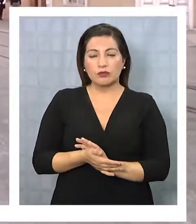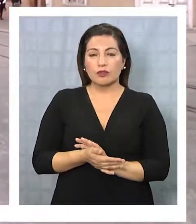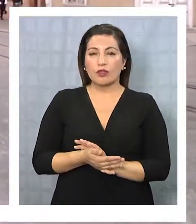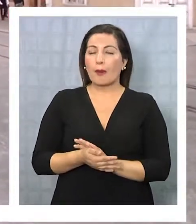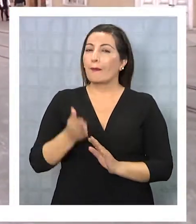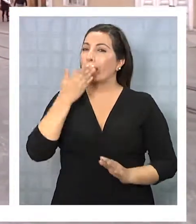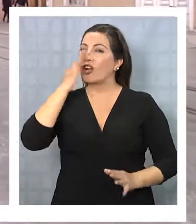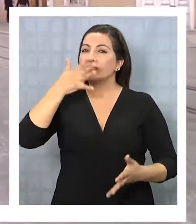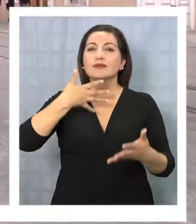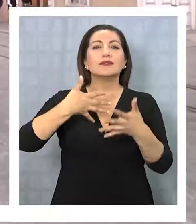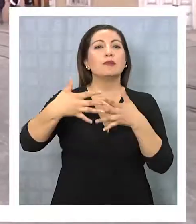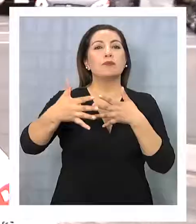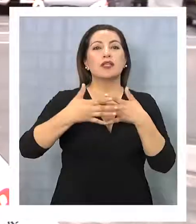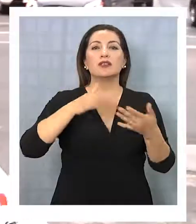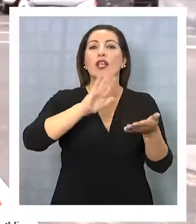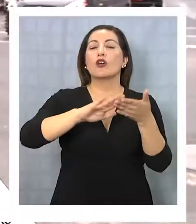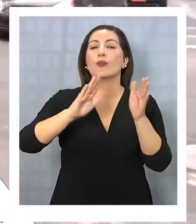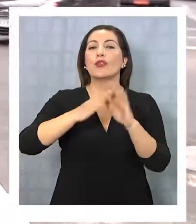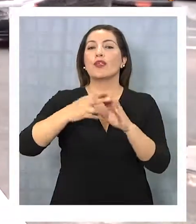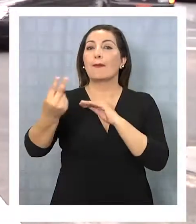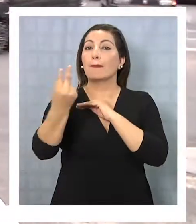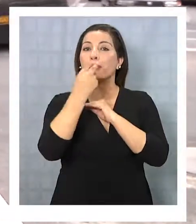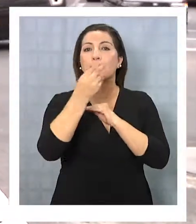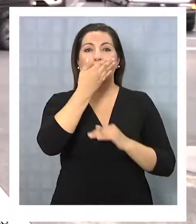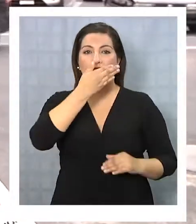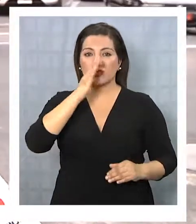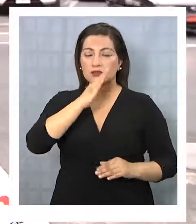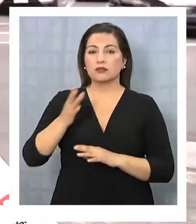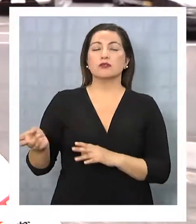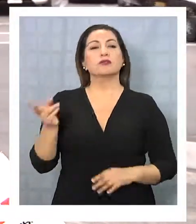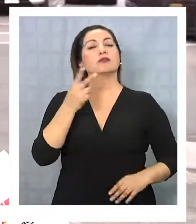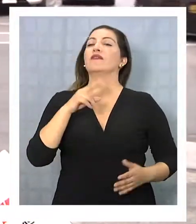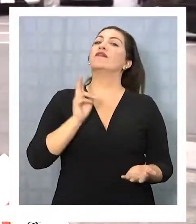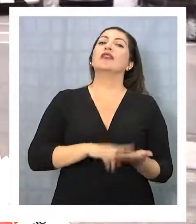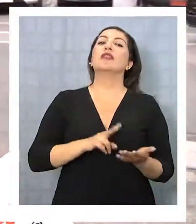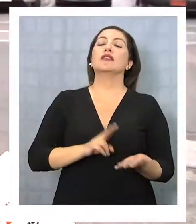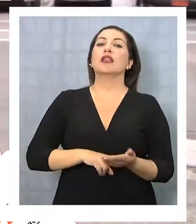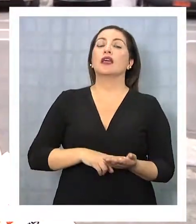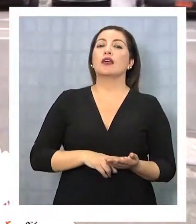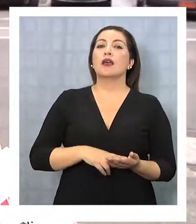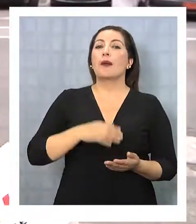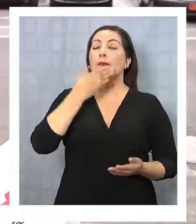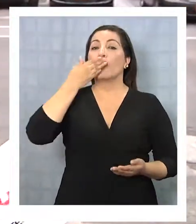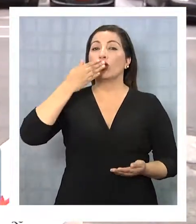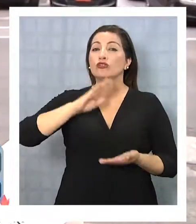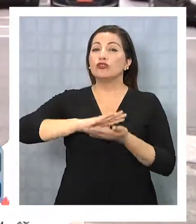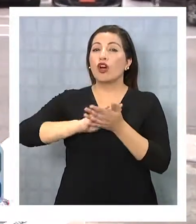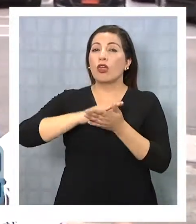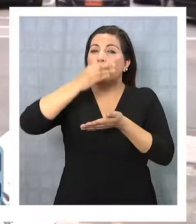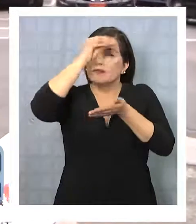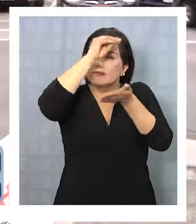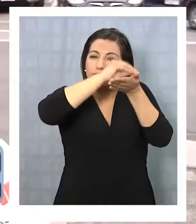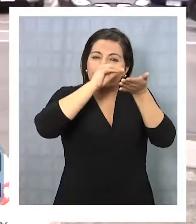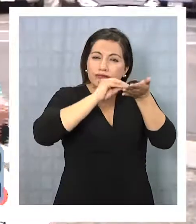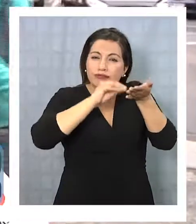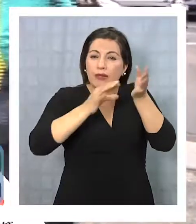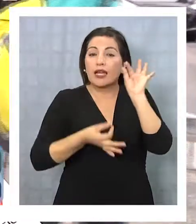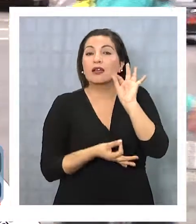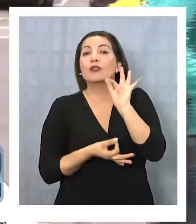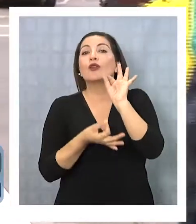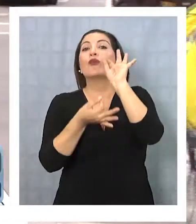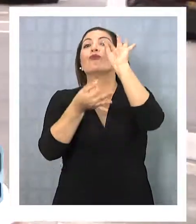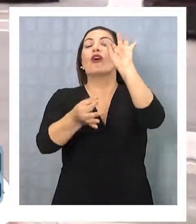transparencia, es bueno para la comunidad. En realidad hay que rendir, hacer una rendición de todas las cosas, incluso de tus